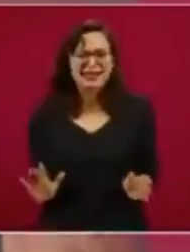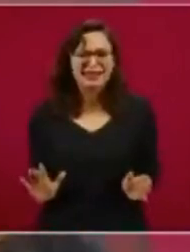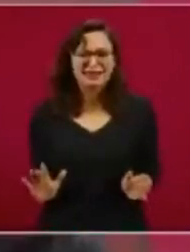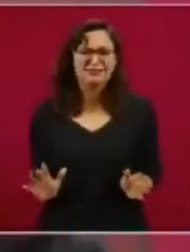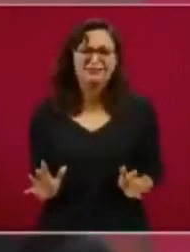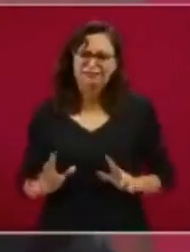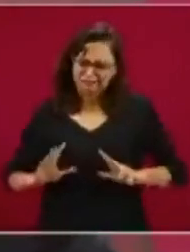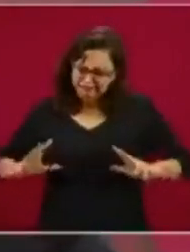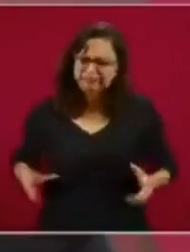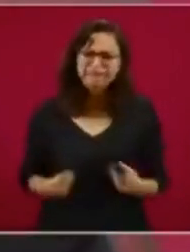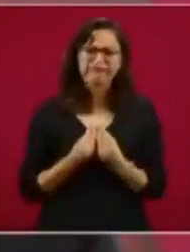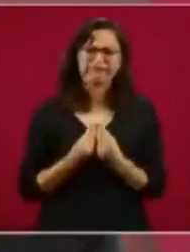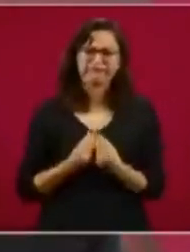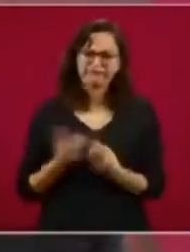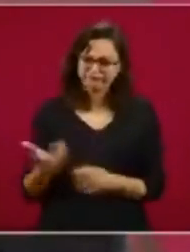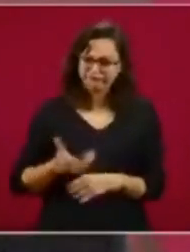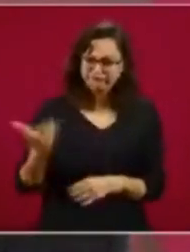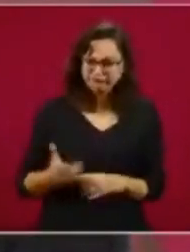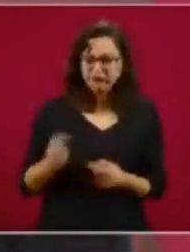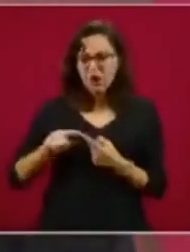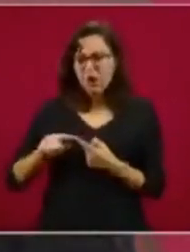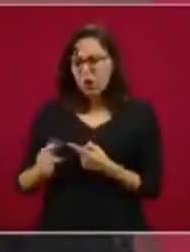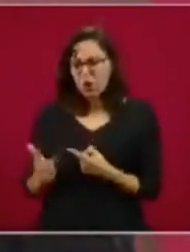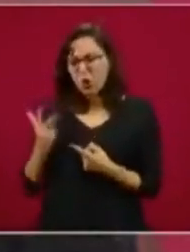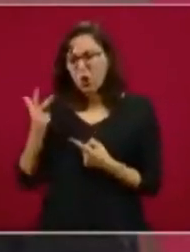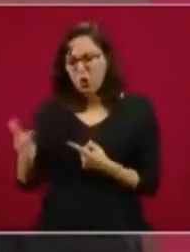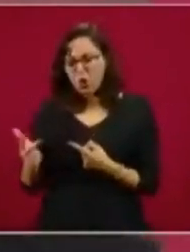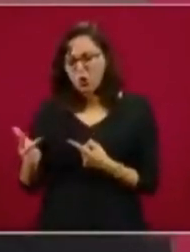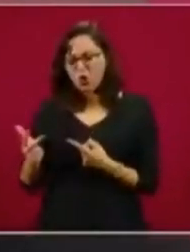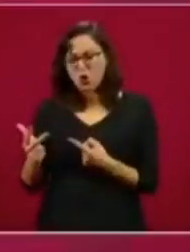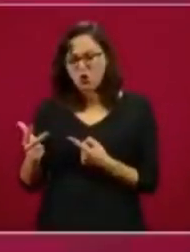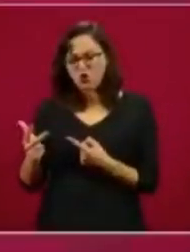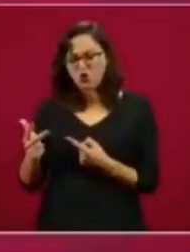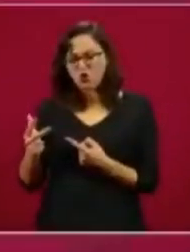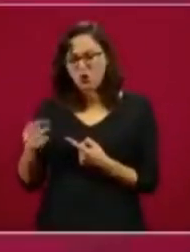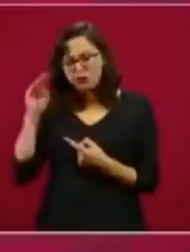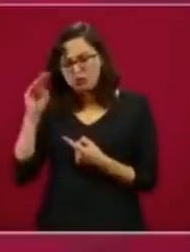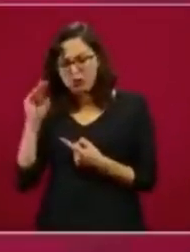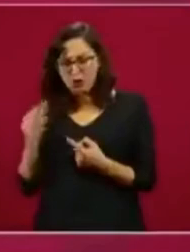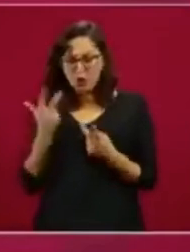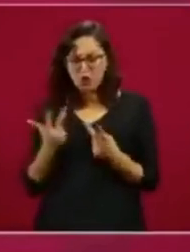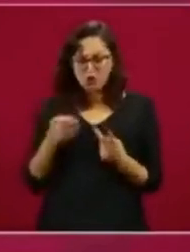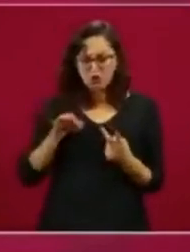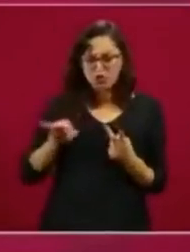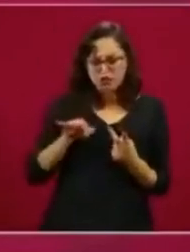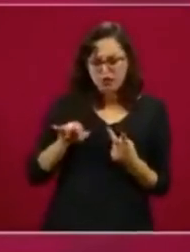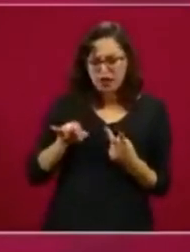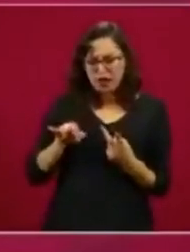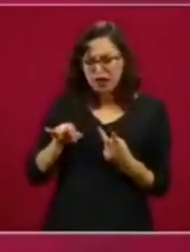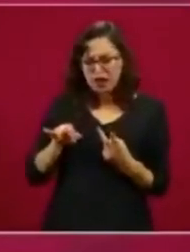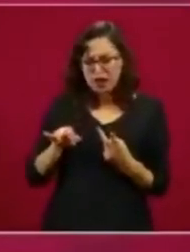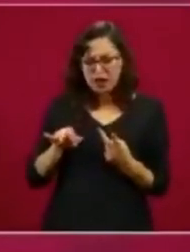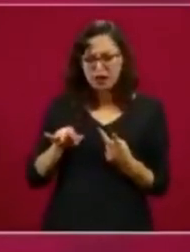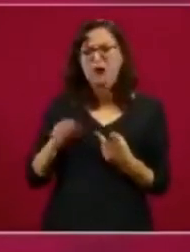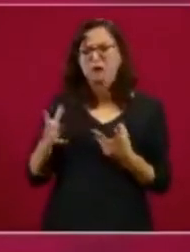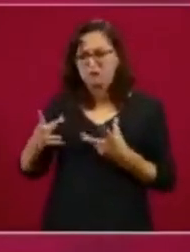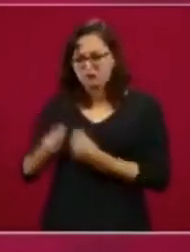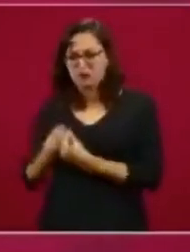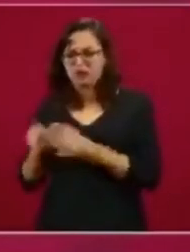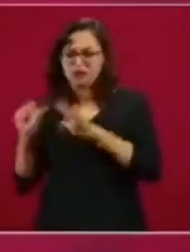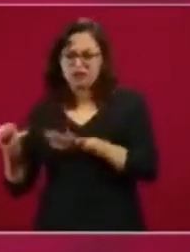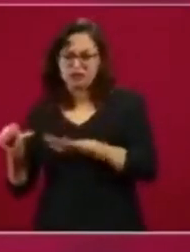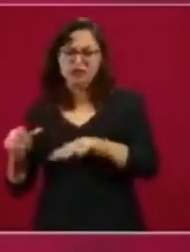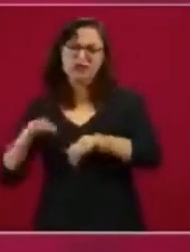pues son ocho para pensar y ocho para trabajar, son dieciséis, y ocho para el descanso y